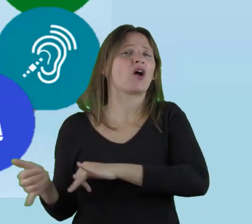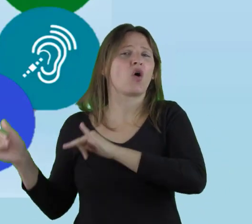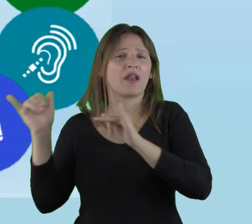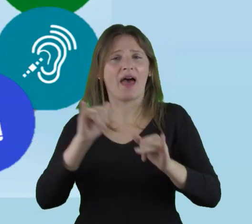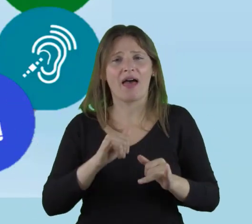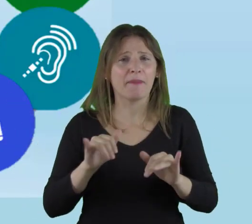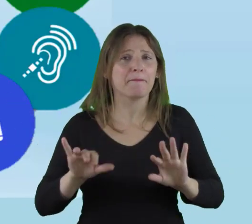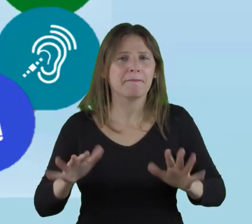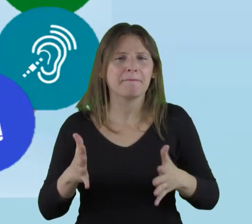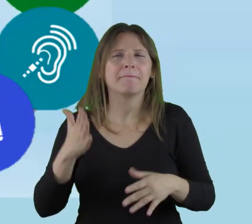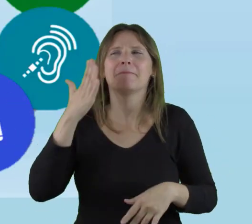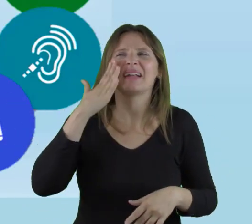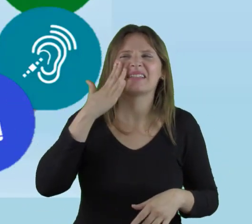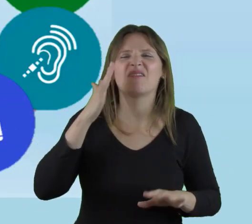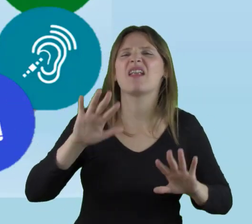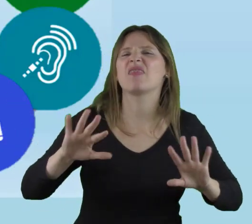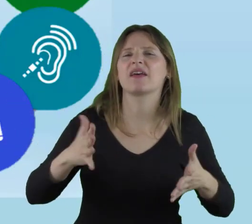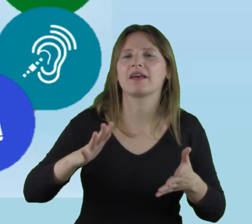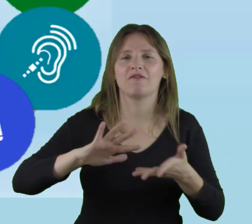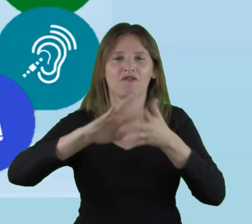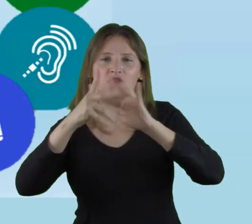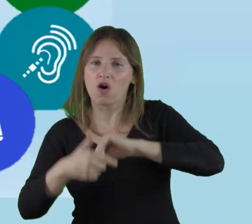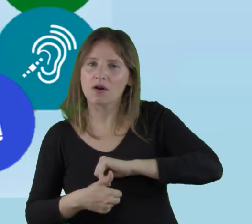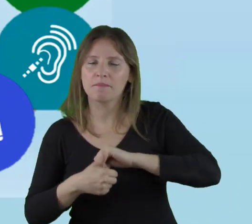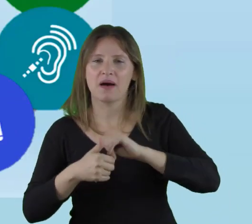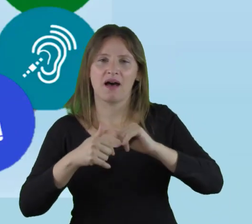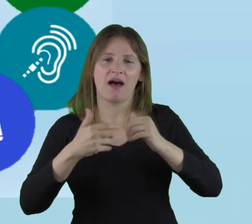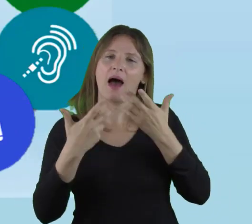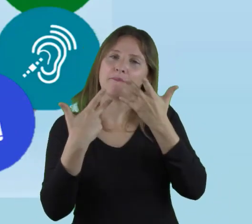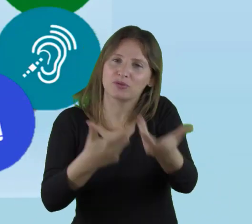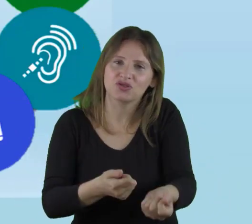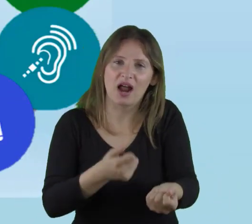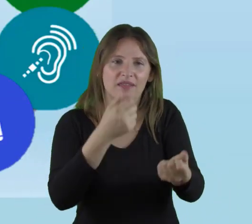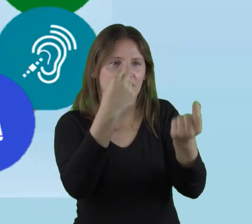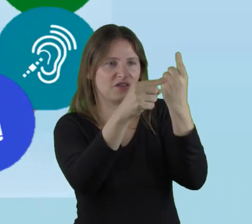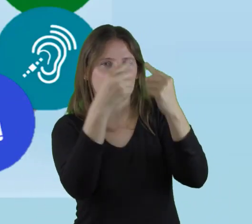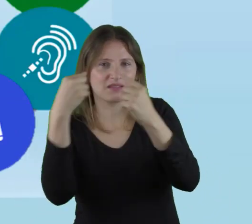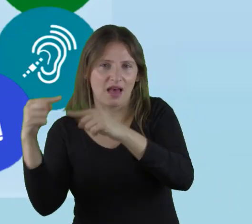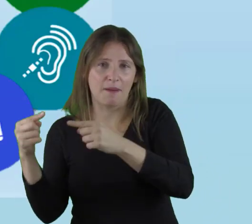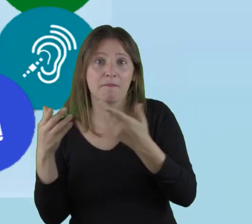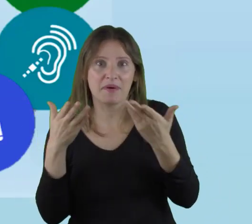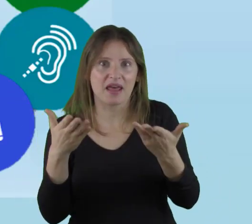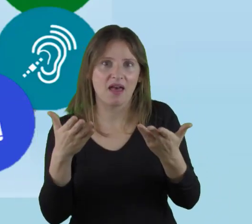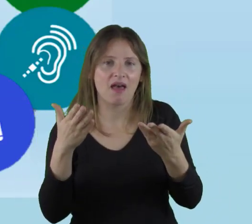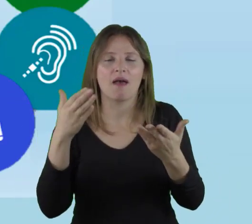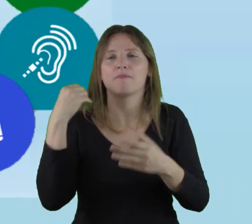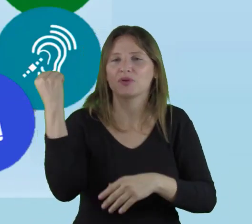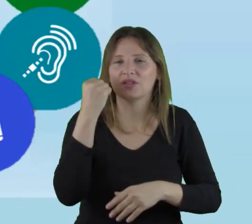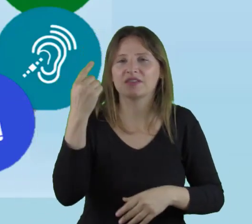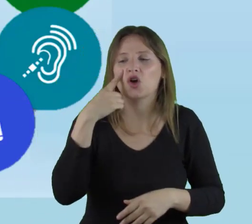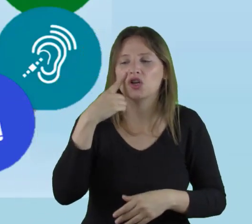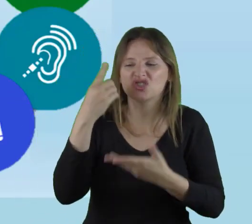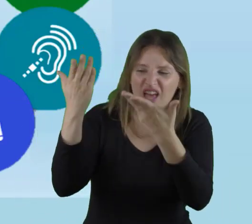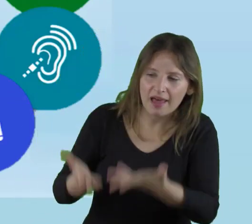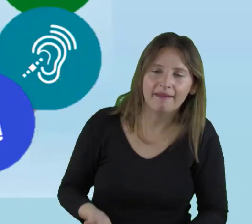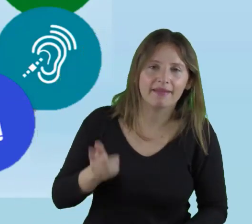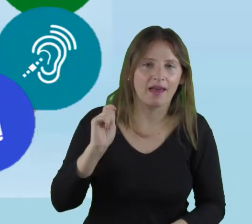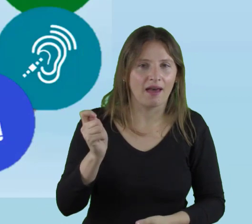Estamos queriendo saber de qué forma atender a la diversidad. Para eso es importante conocerlos.